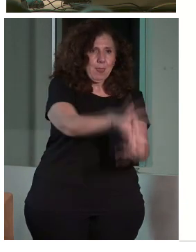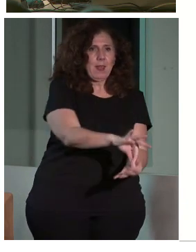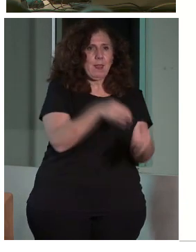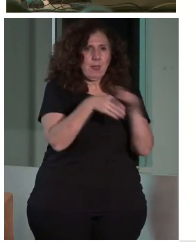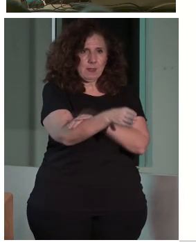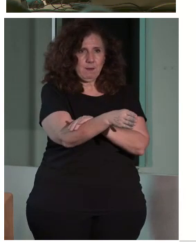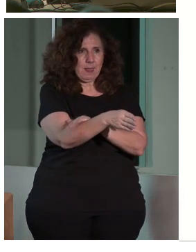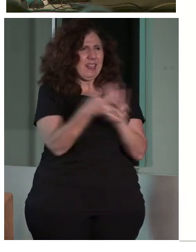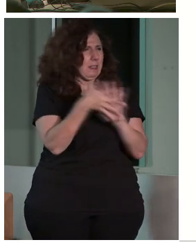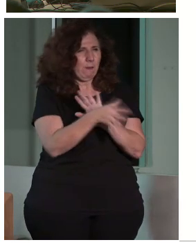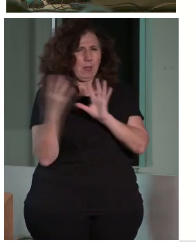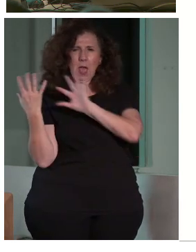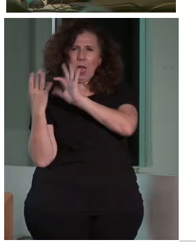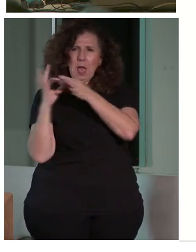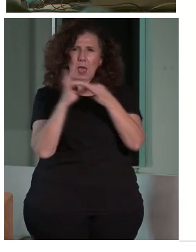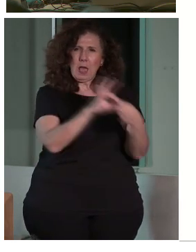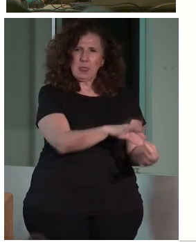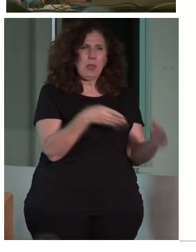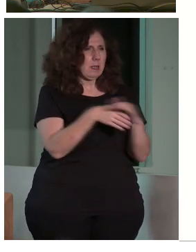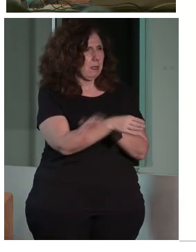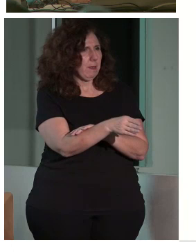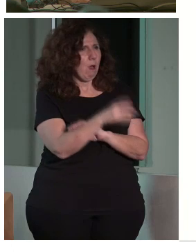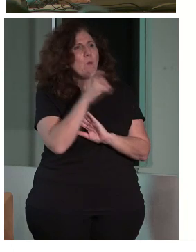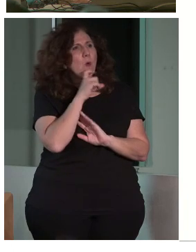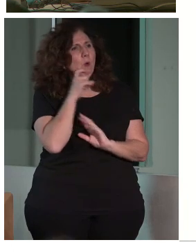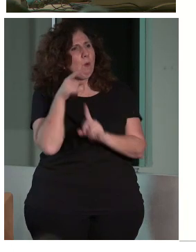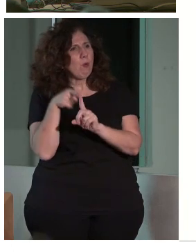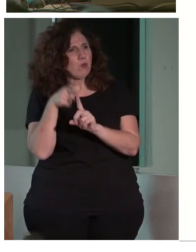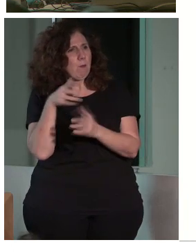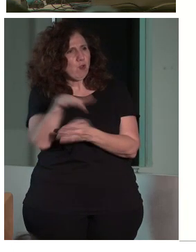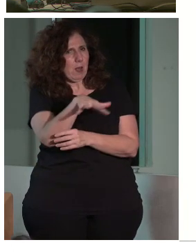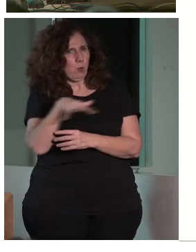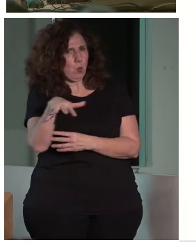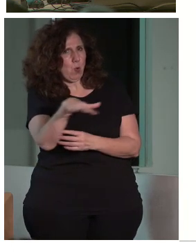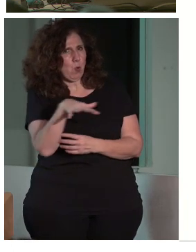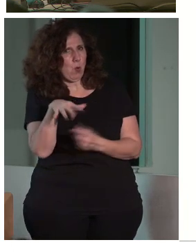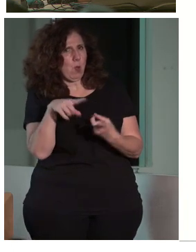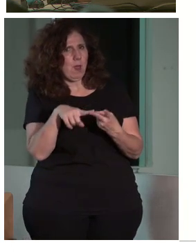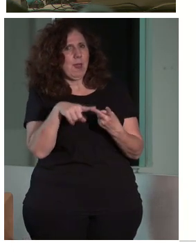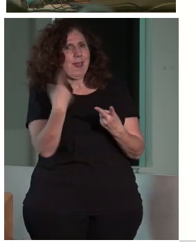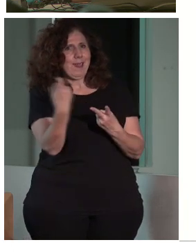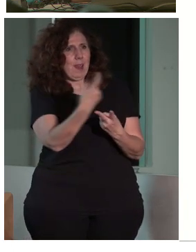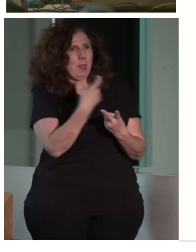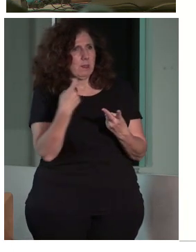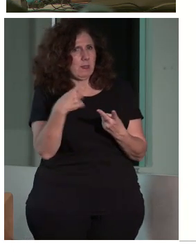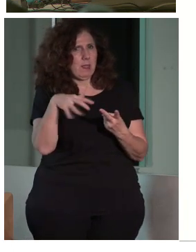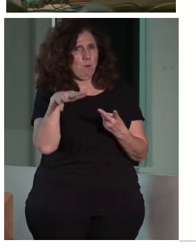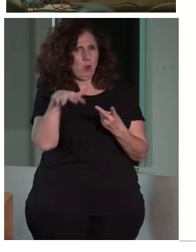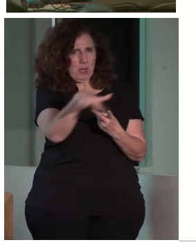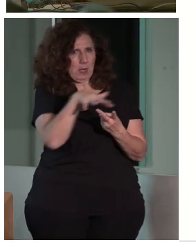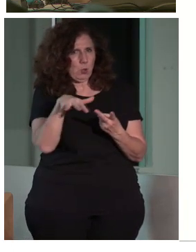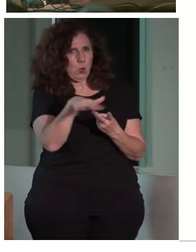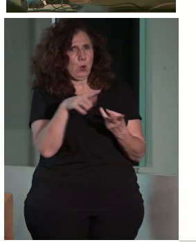analizar cómo usamos ese entorno y qué necesitamos para usar ese entorno,